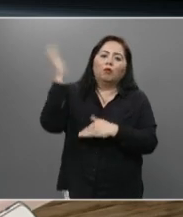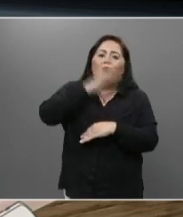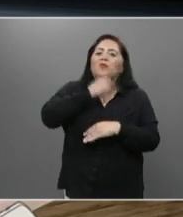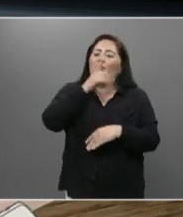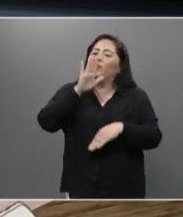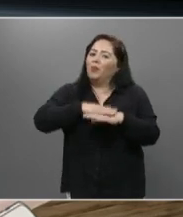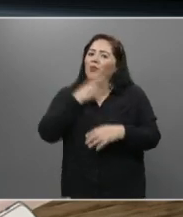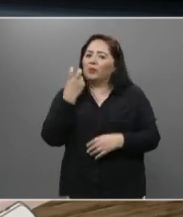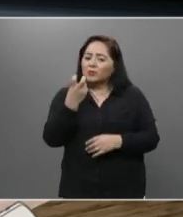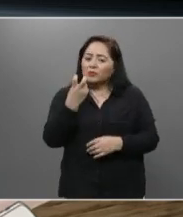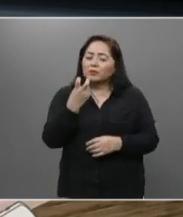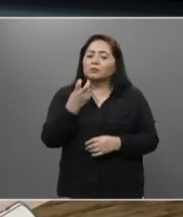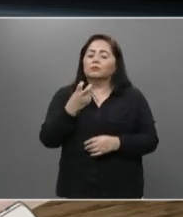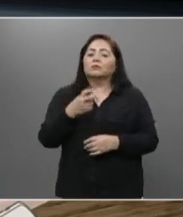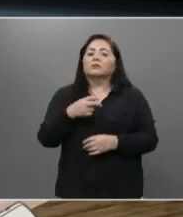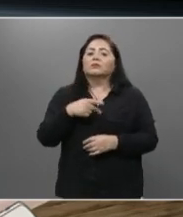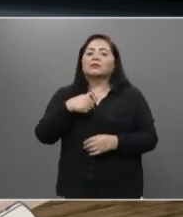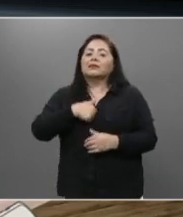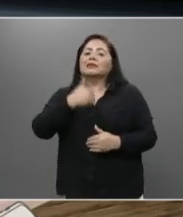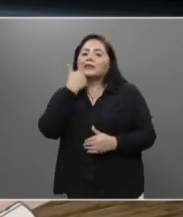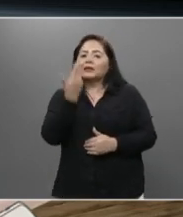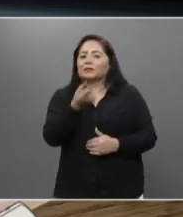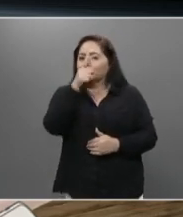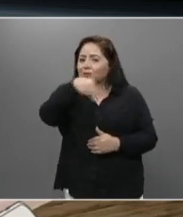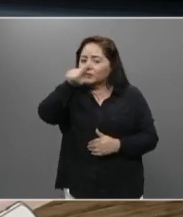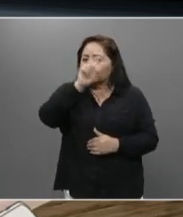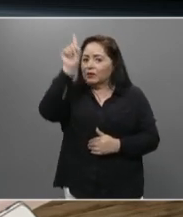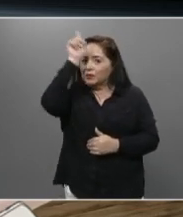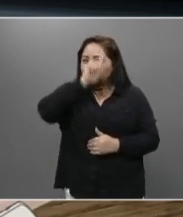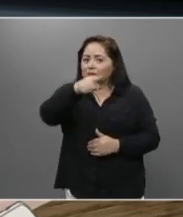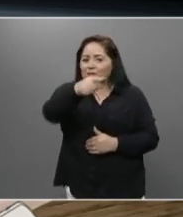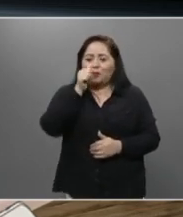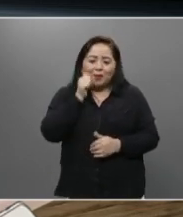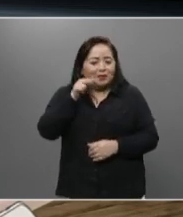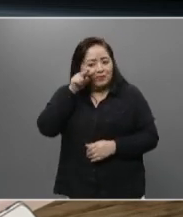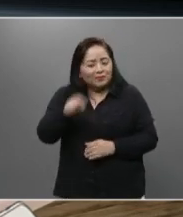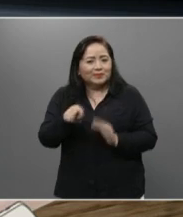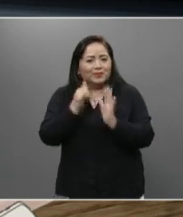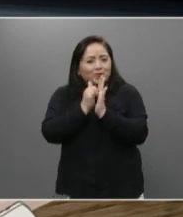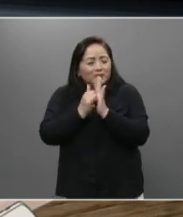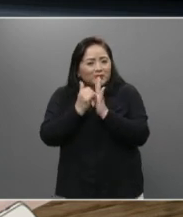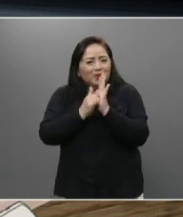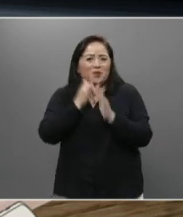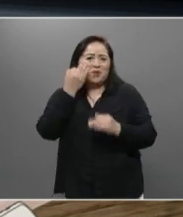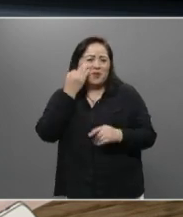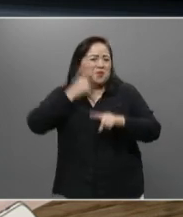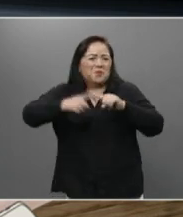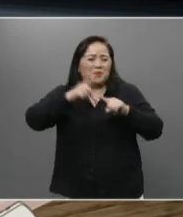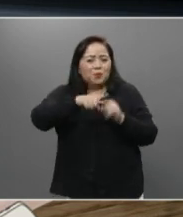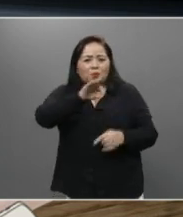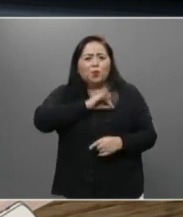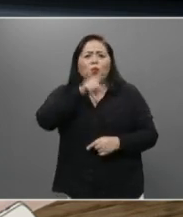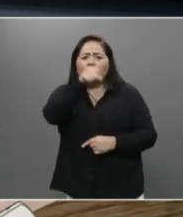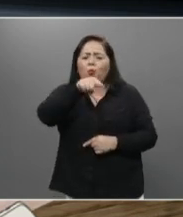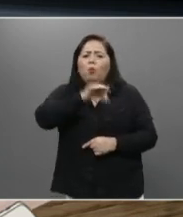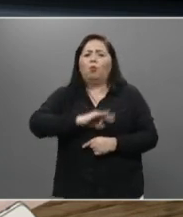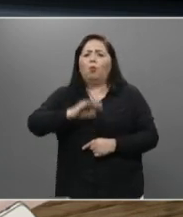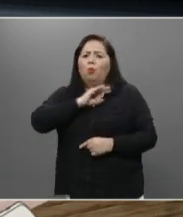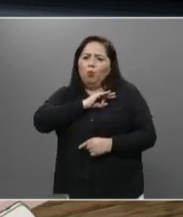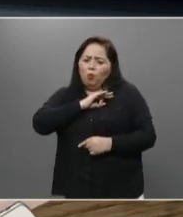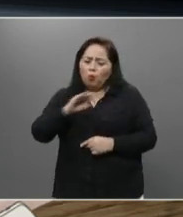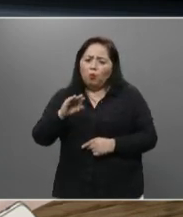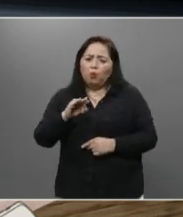Por eso, precisamente, le queremos recomendar a usted que nos sigue a través de redes sociales, que pueda